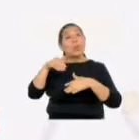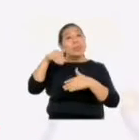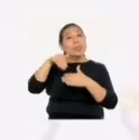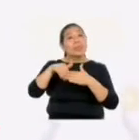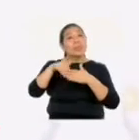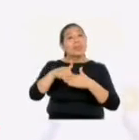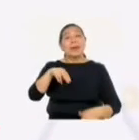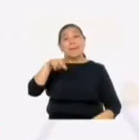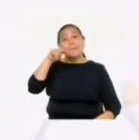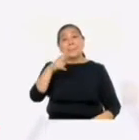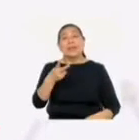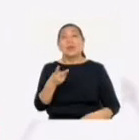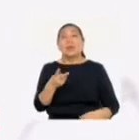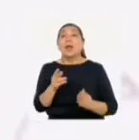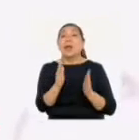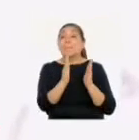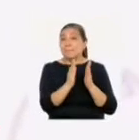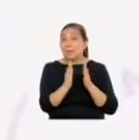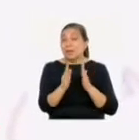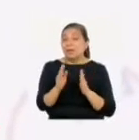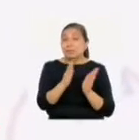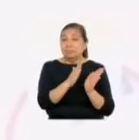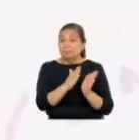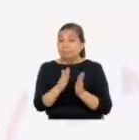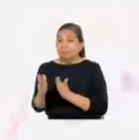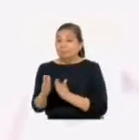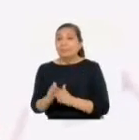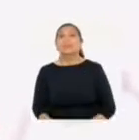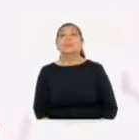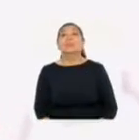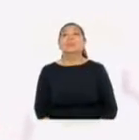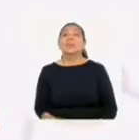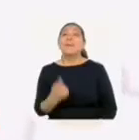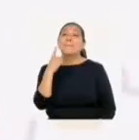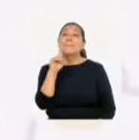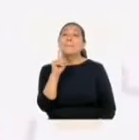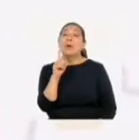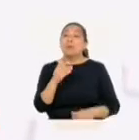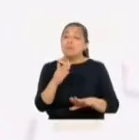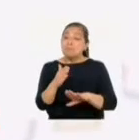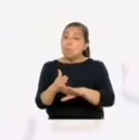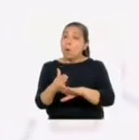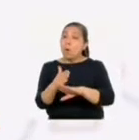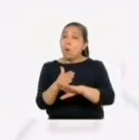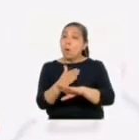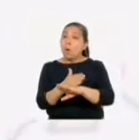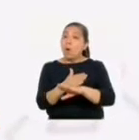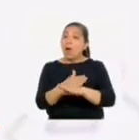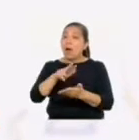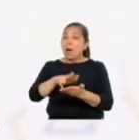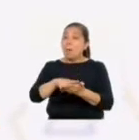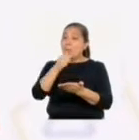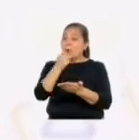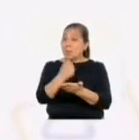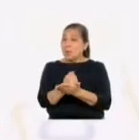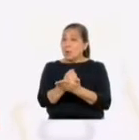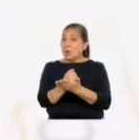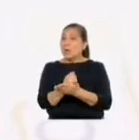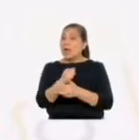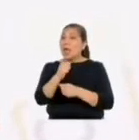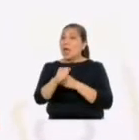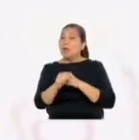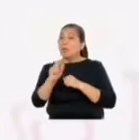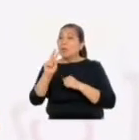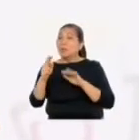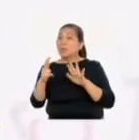elecciones del país. La medida que elimina la paridad y alternancia progresiva que aprobó el legislativo